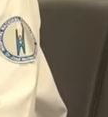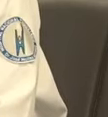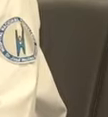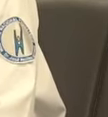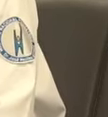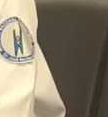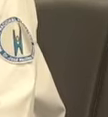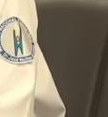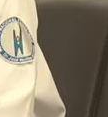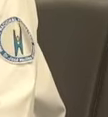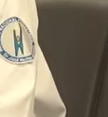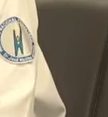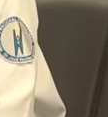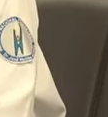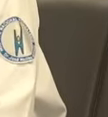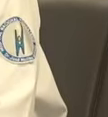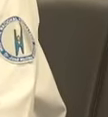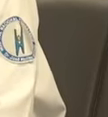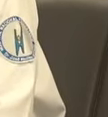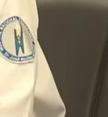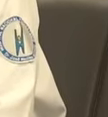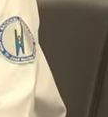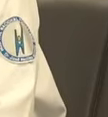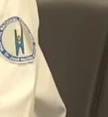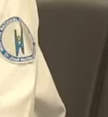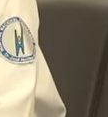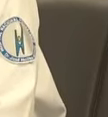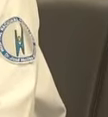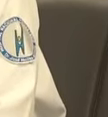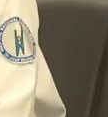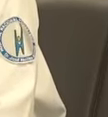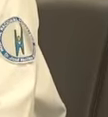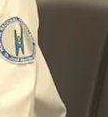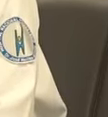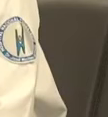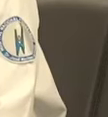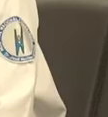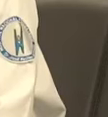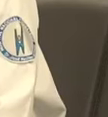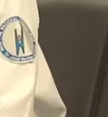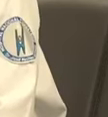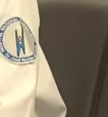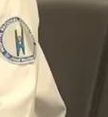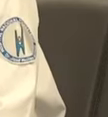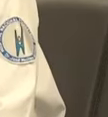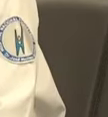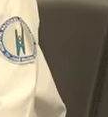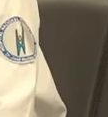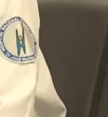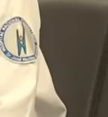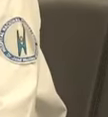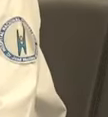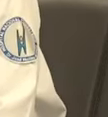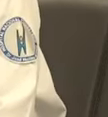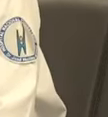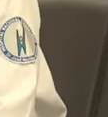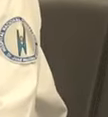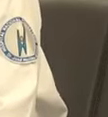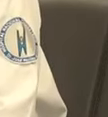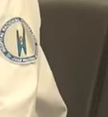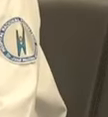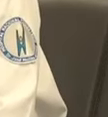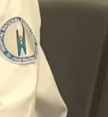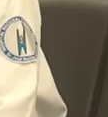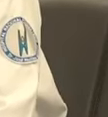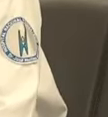una respuesta hasta este momento, pero ¿qué va a suceder la otra semana cuando pues no se respete una cuarentena,